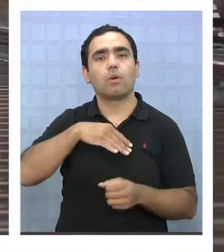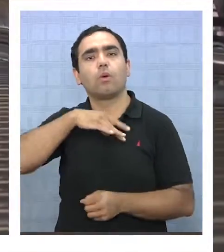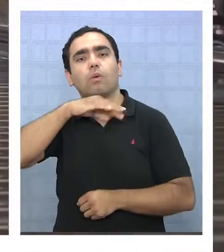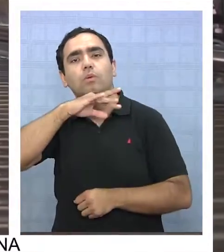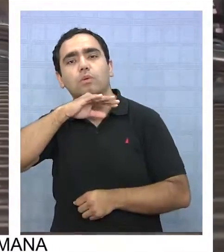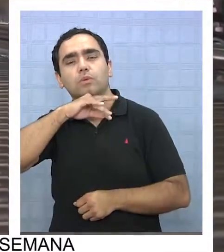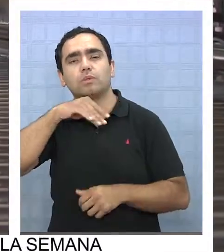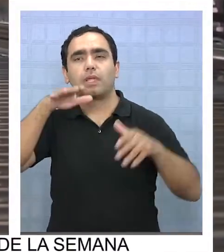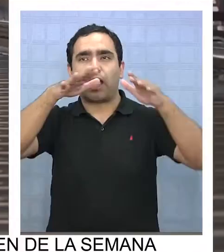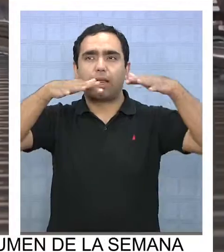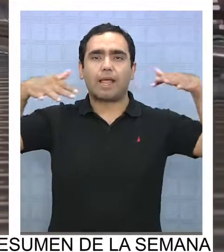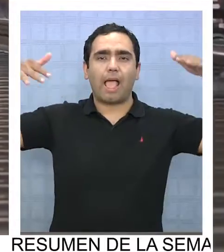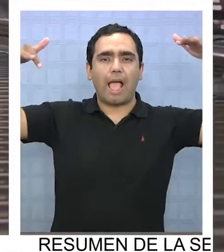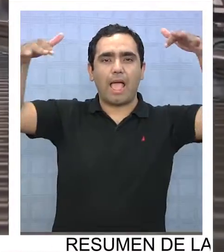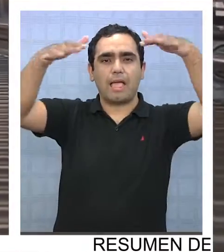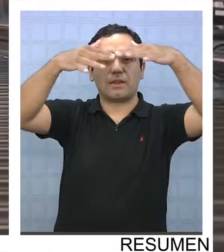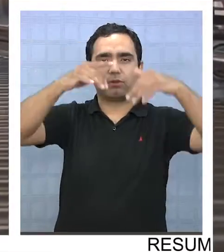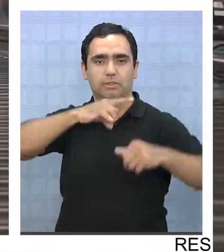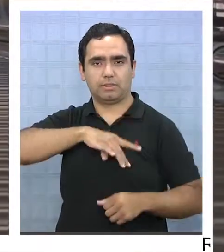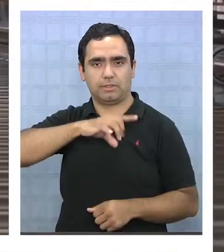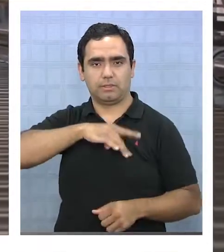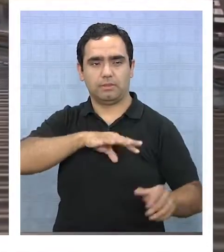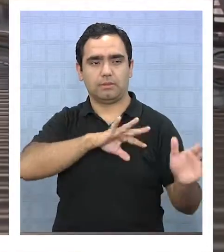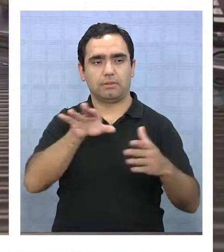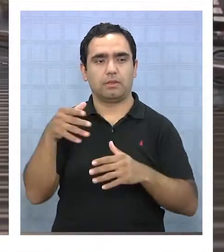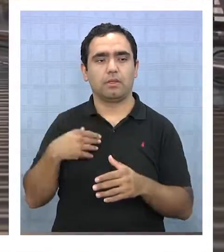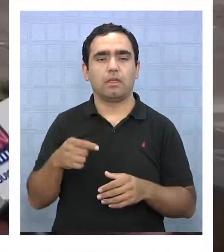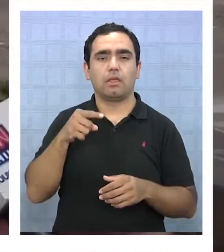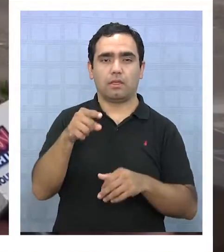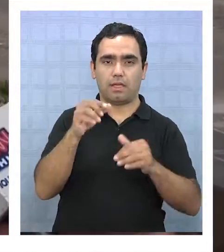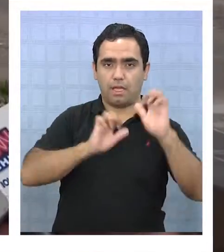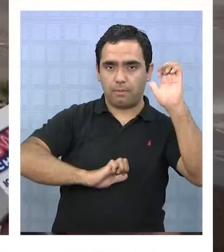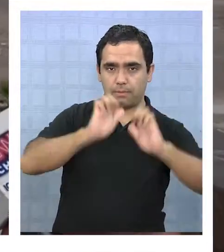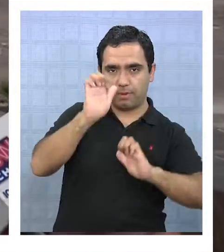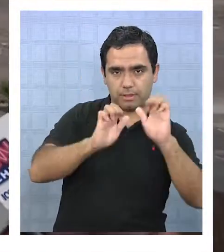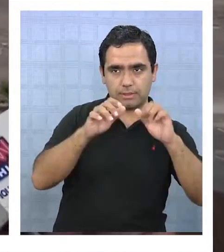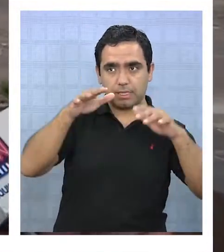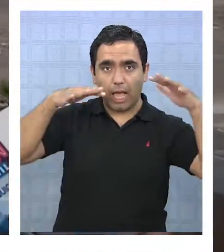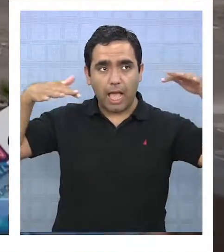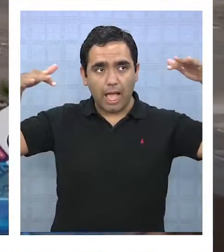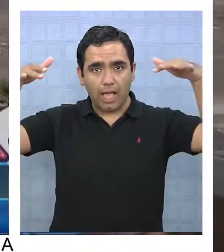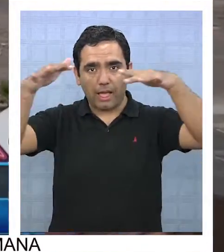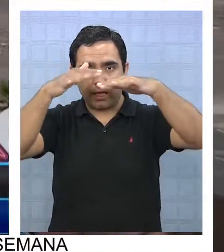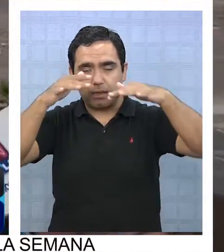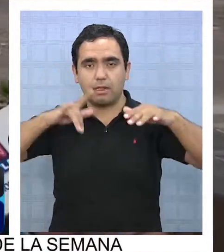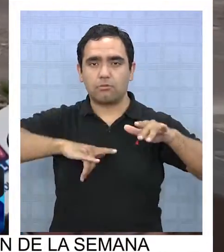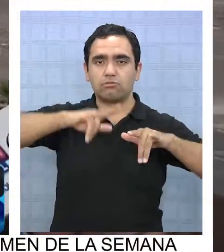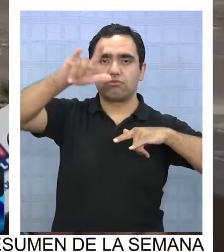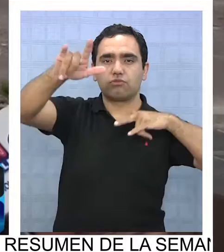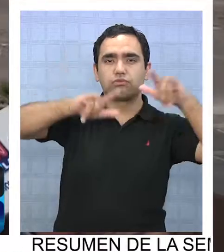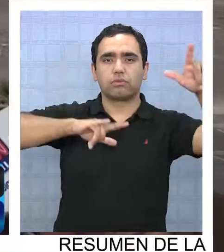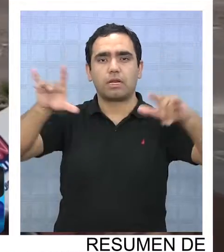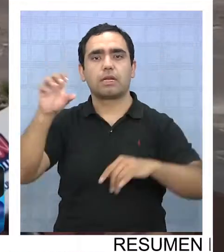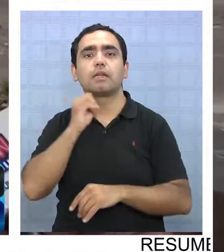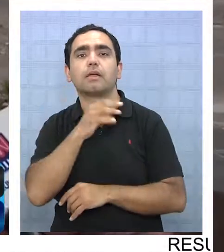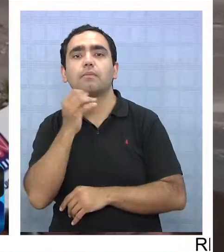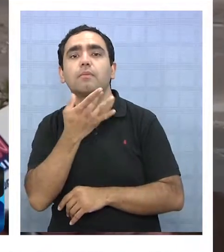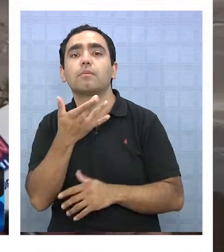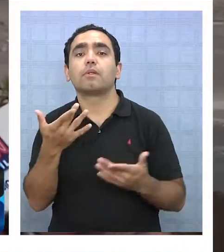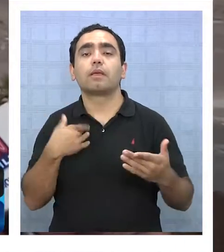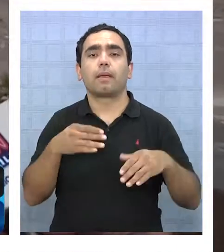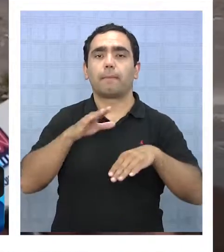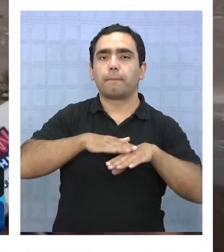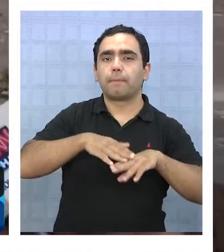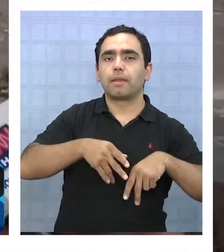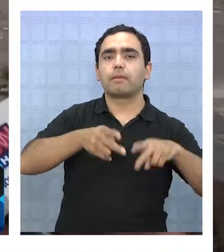utilizar los espacios aéreos chilenos. Para las compañías aéreas, el volar en la región va a ser un poquito más expedito, ya que los